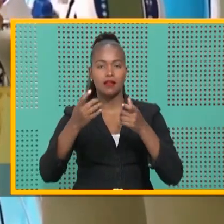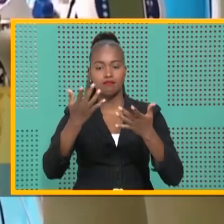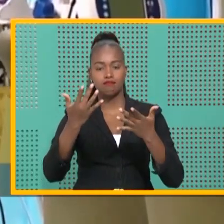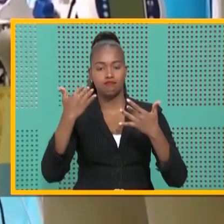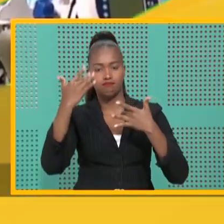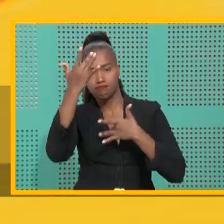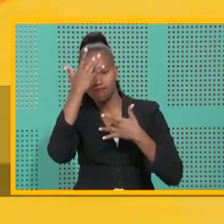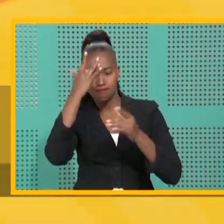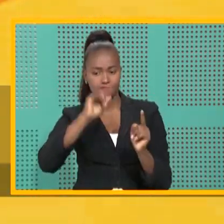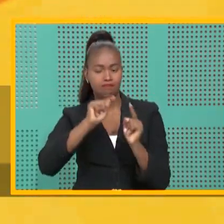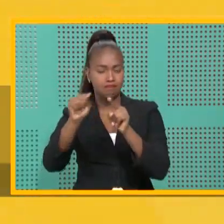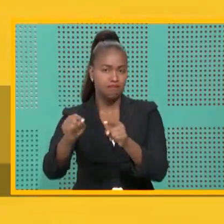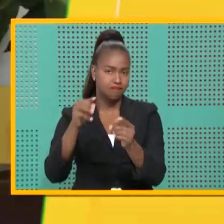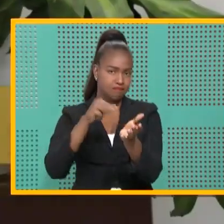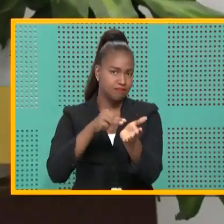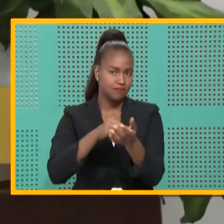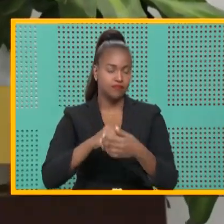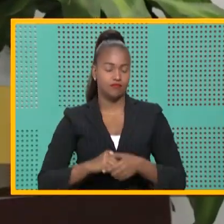médicas.